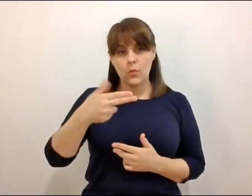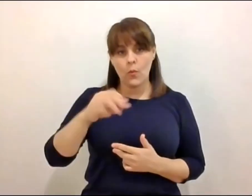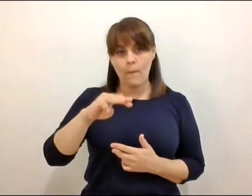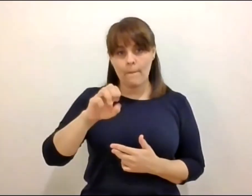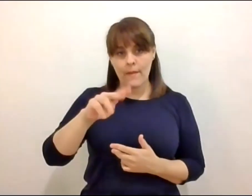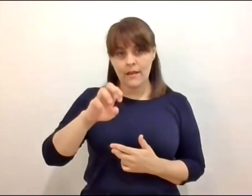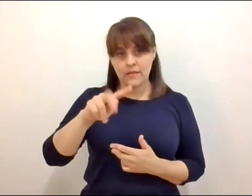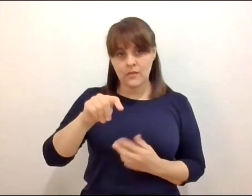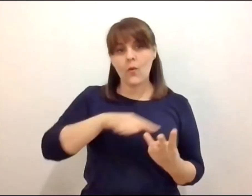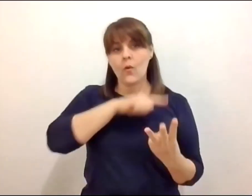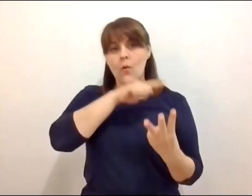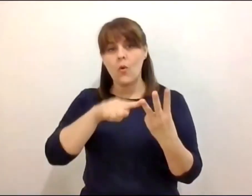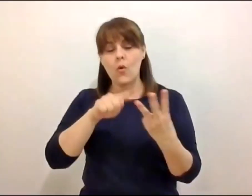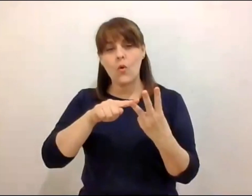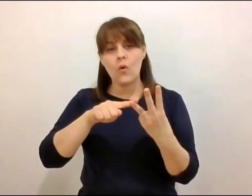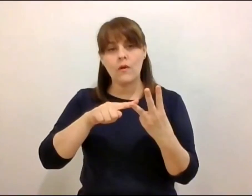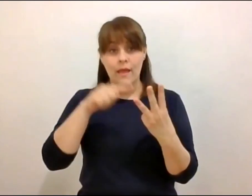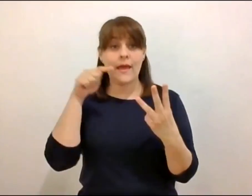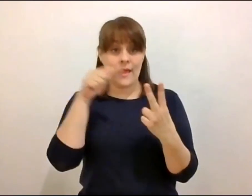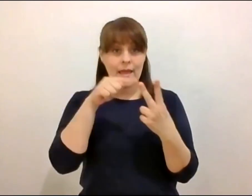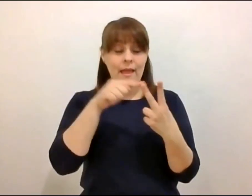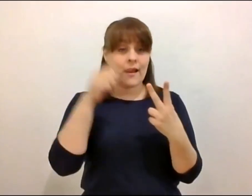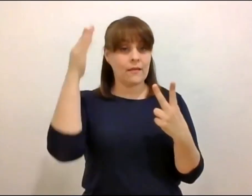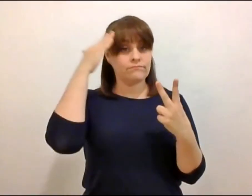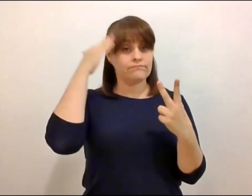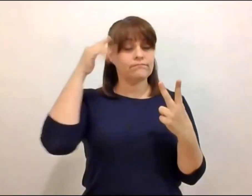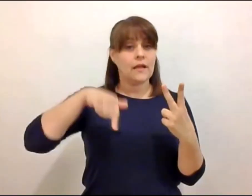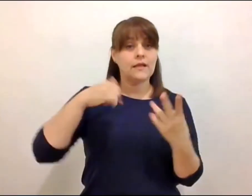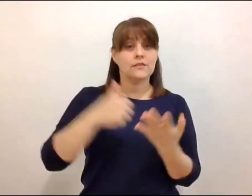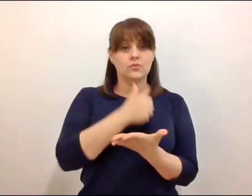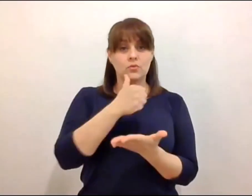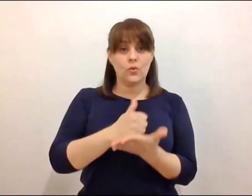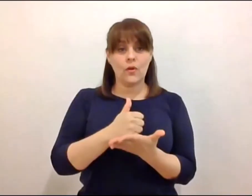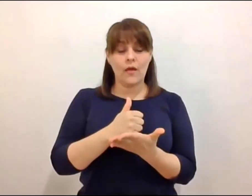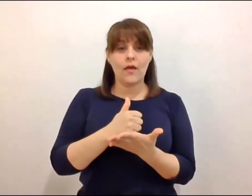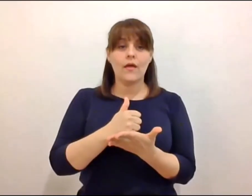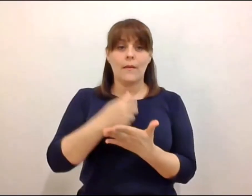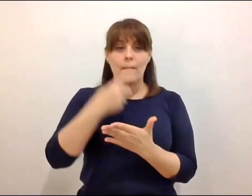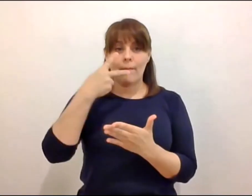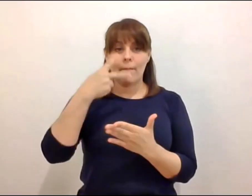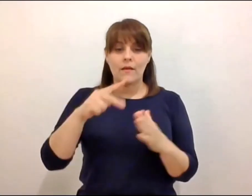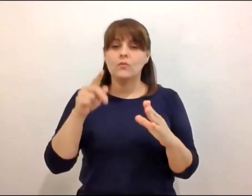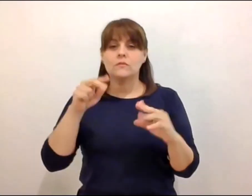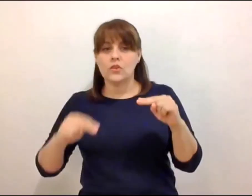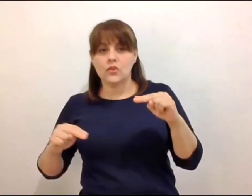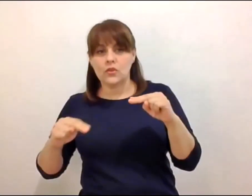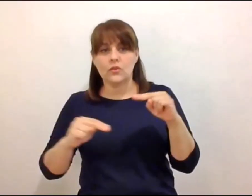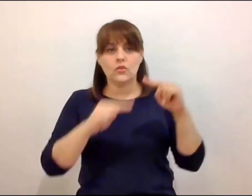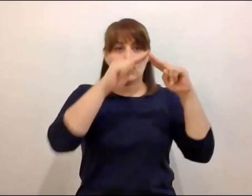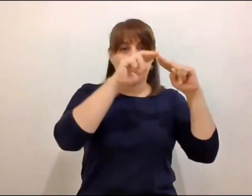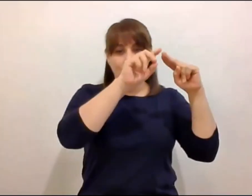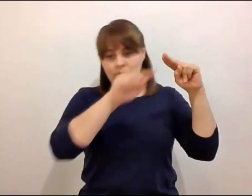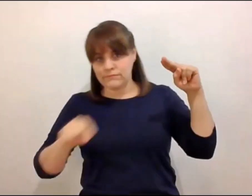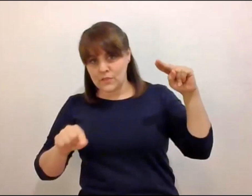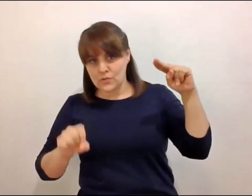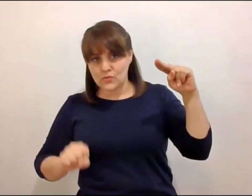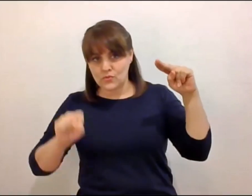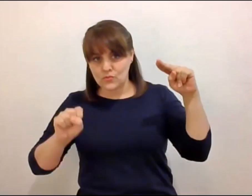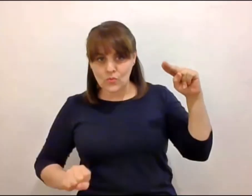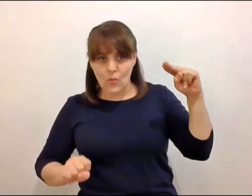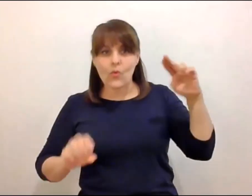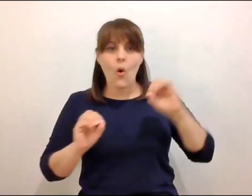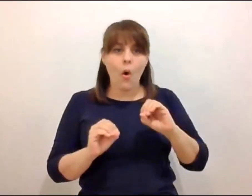Educativa, también en Alboa. Es decir, nos vamos de norte a sur o de sur a norte, como quieran, que es